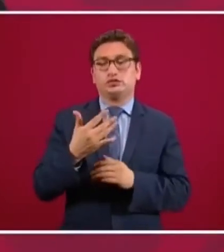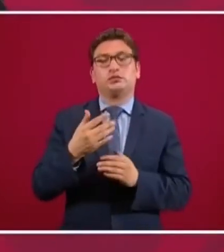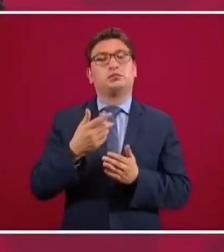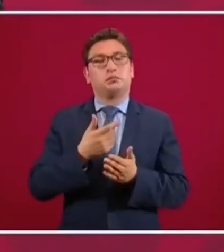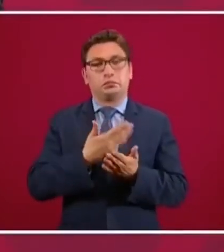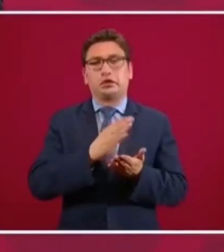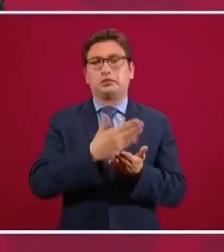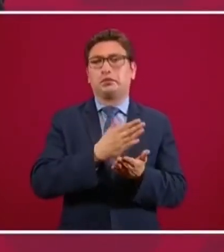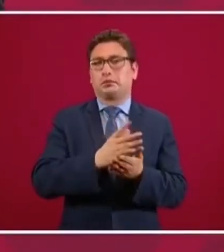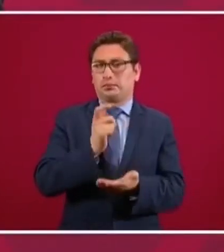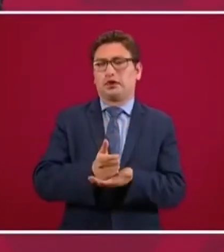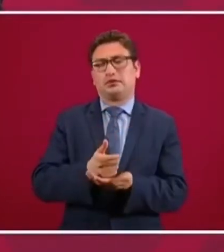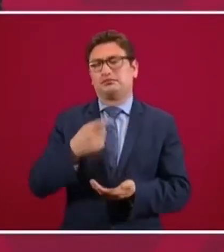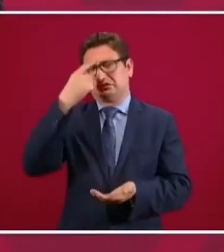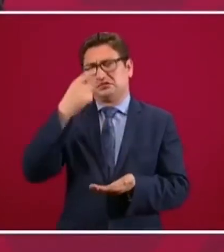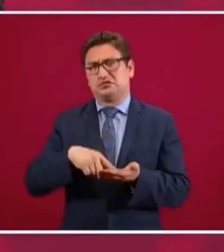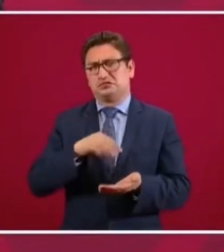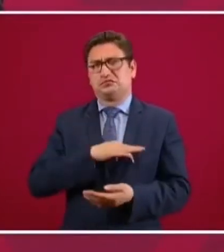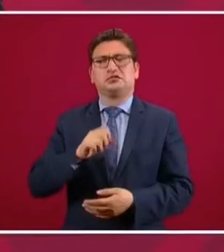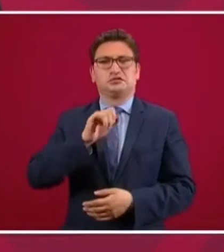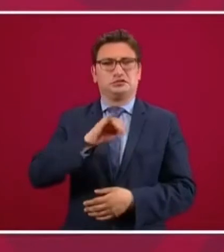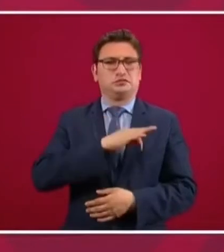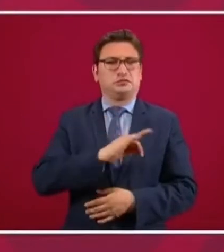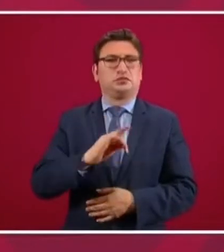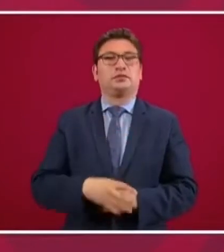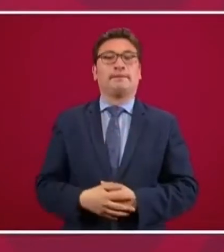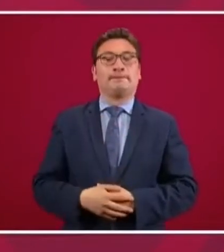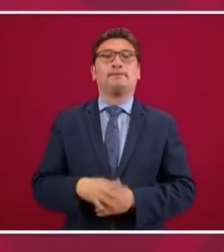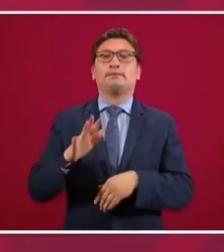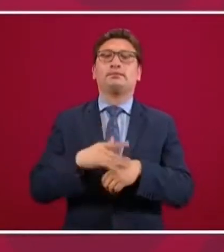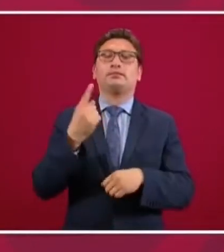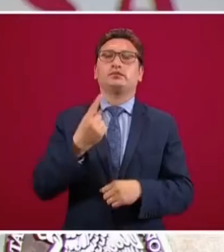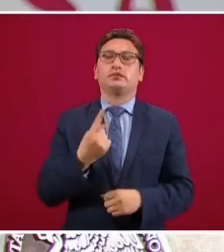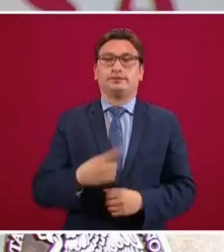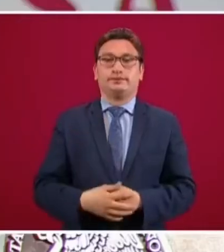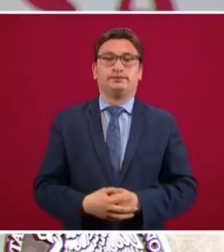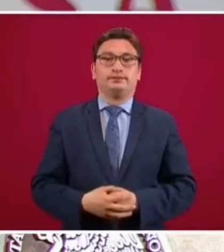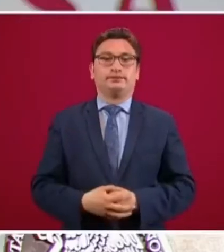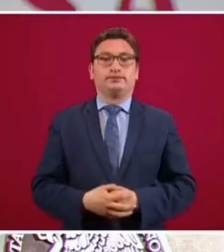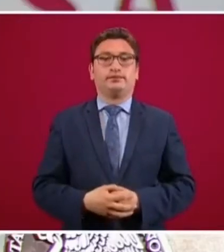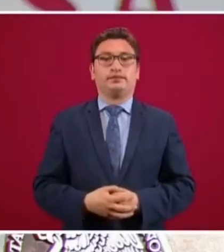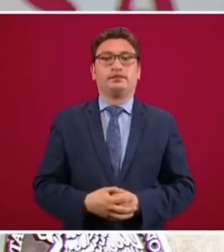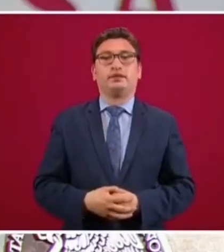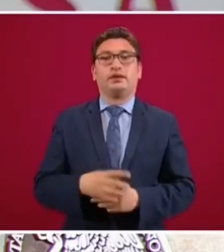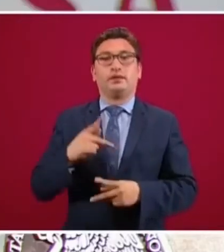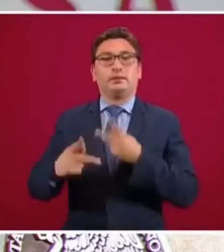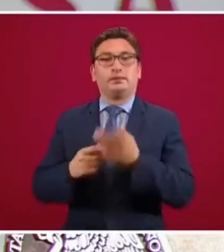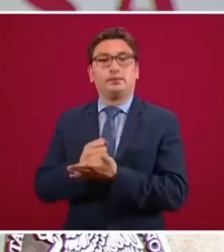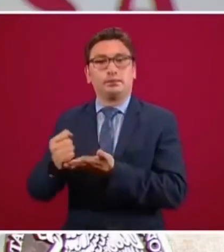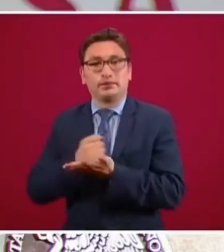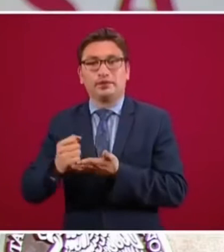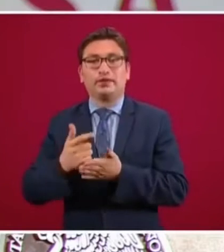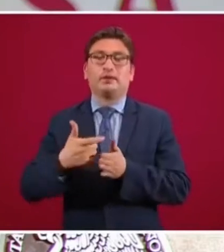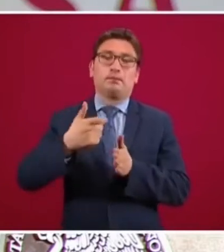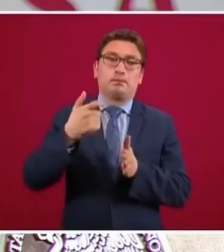O sea, yo creo que sí sale, porque estamos hablando del crédito más